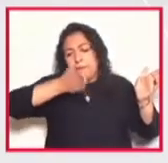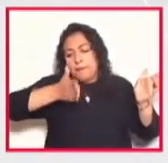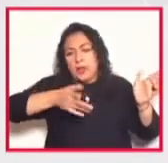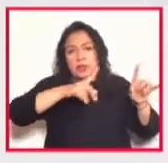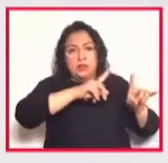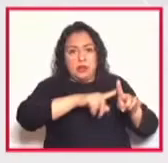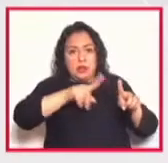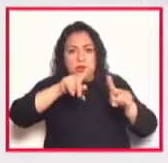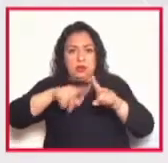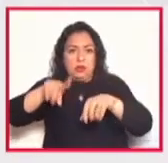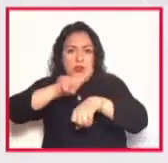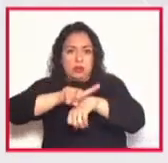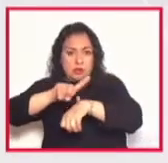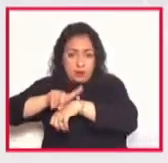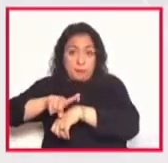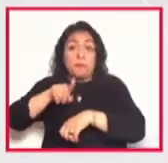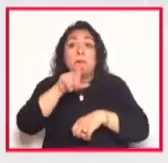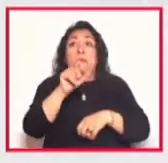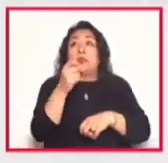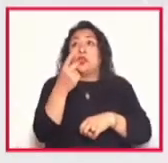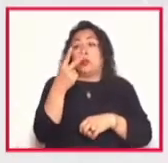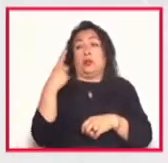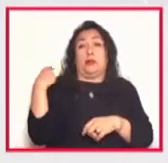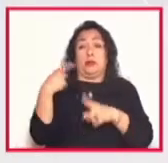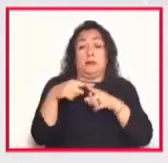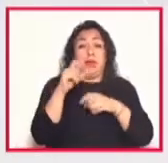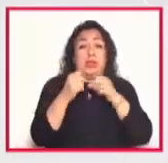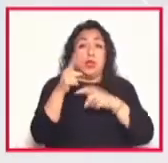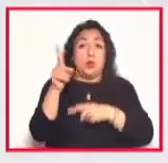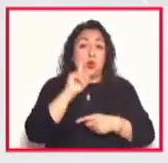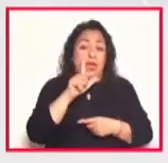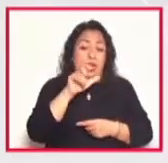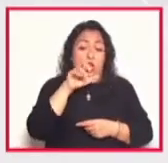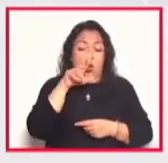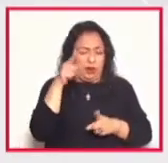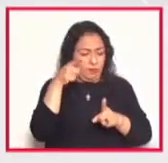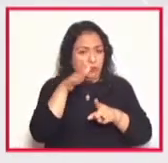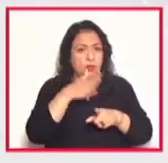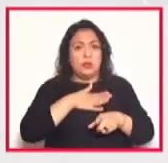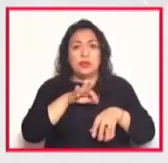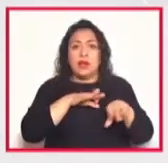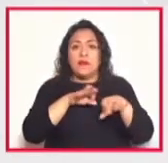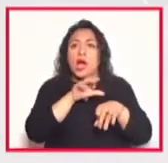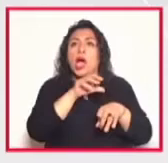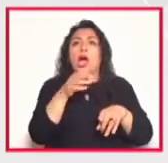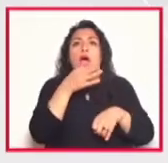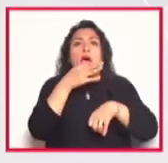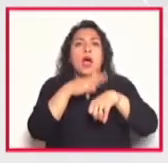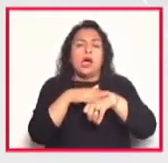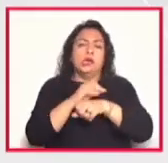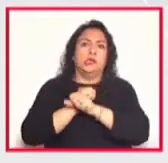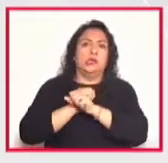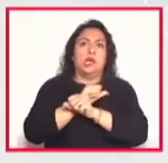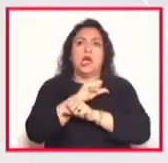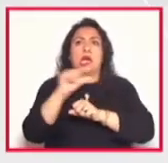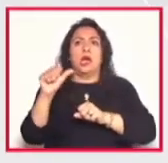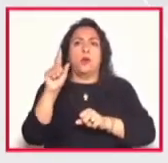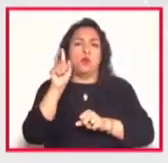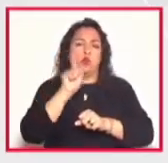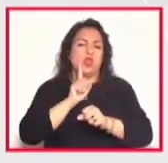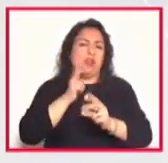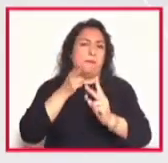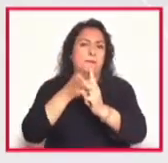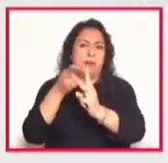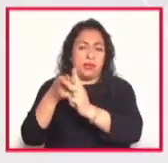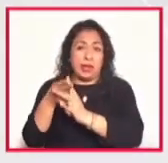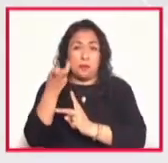durante más de dos décadas Lorena Wolfer ha centrado su trabajo en la enunciación y resistencia de los feminismos en